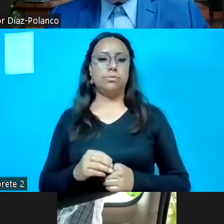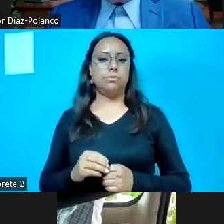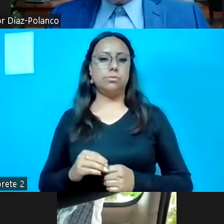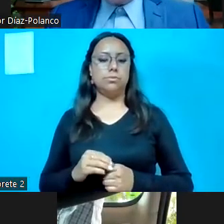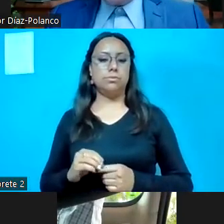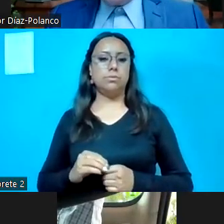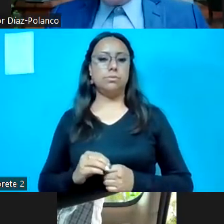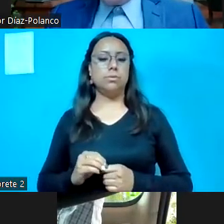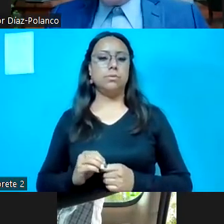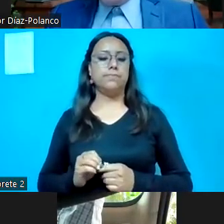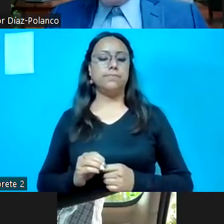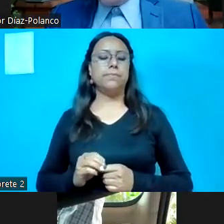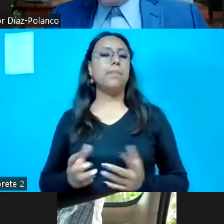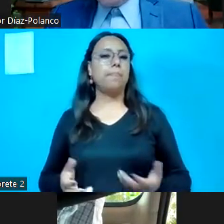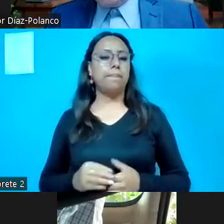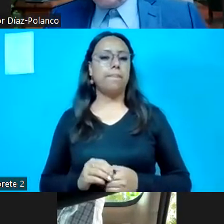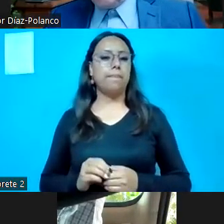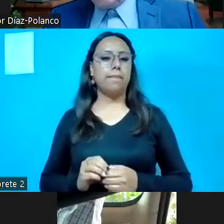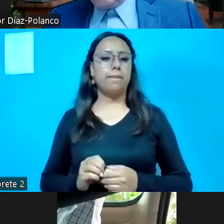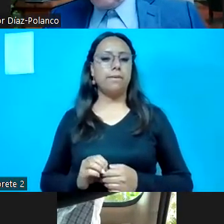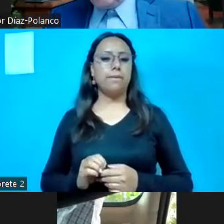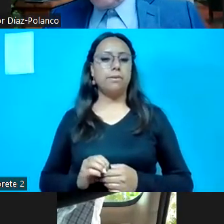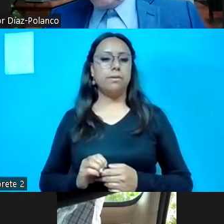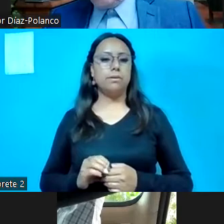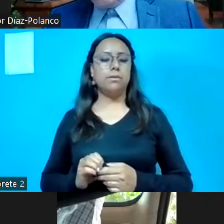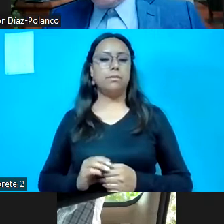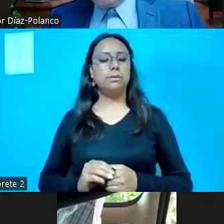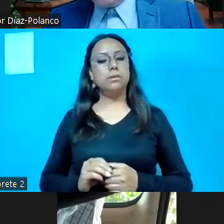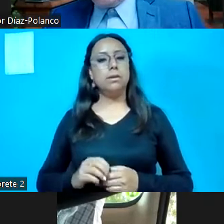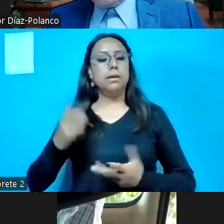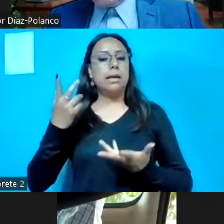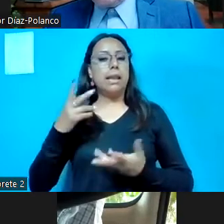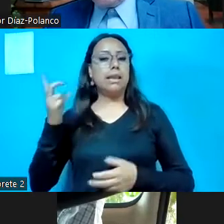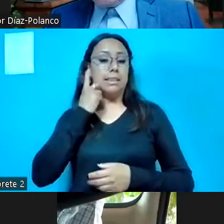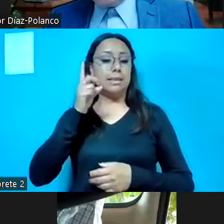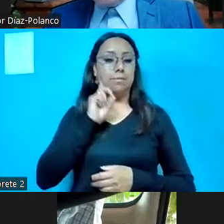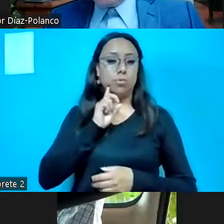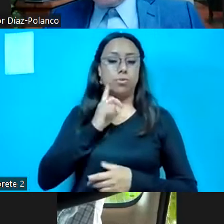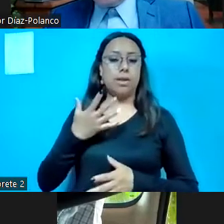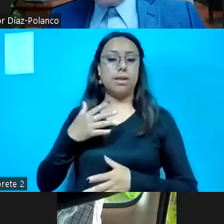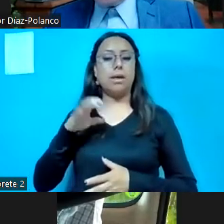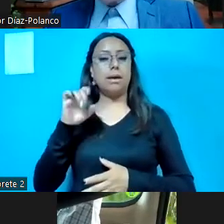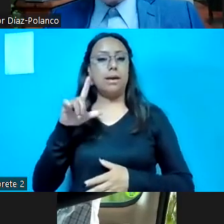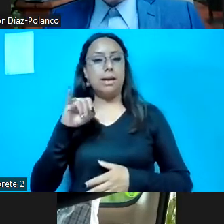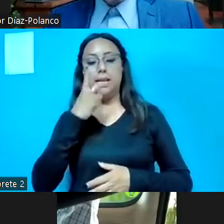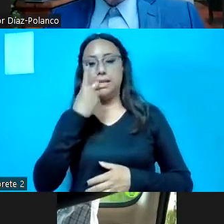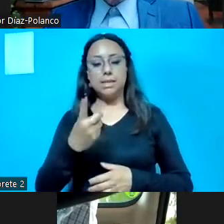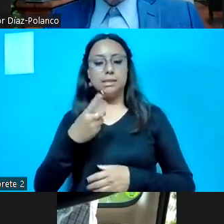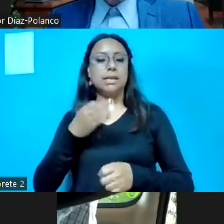Alfonso, la diputada Eli está mandando mensaje que la sacó y no la deja de entrar. Ok, diputada.